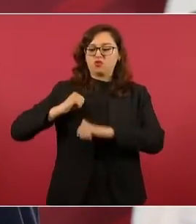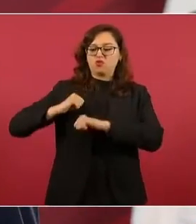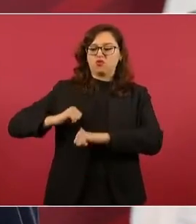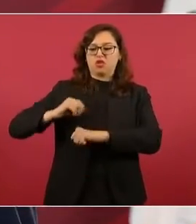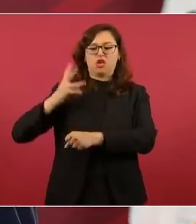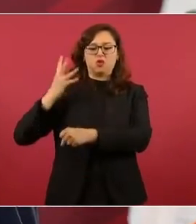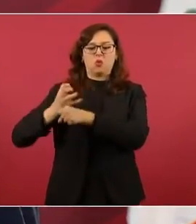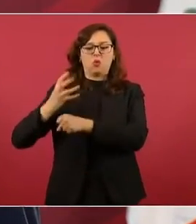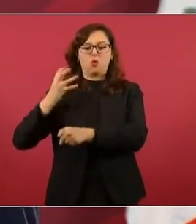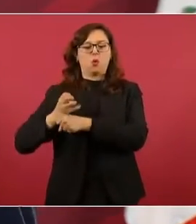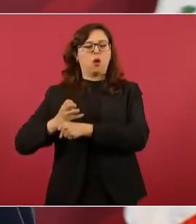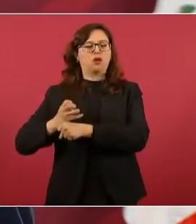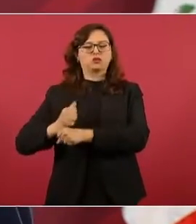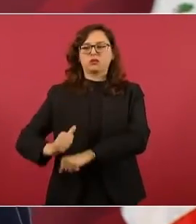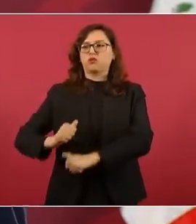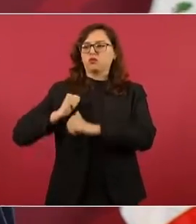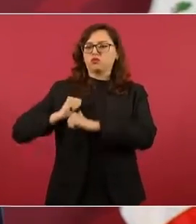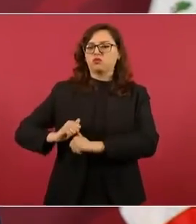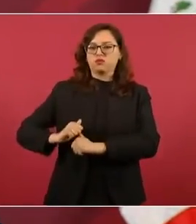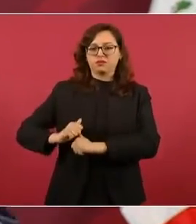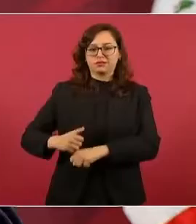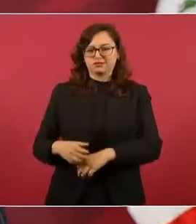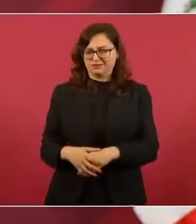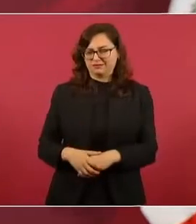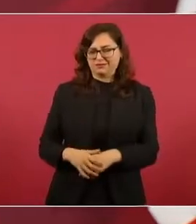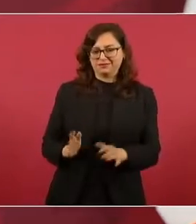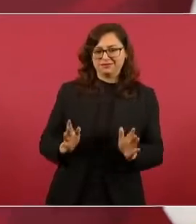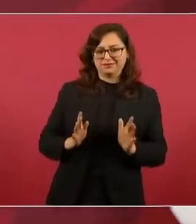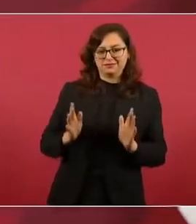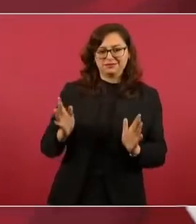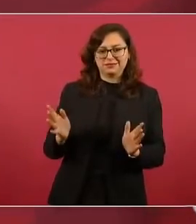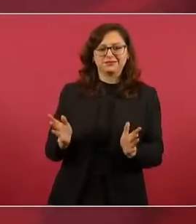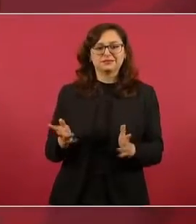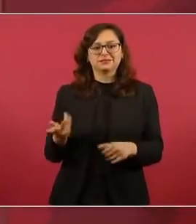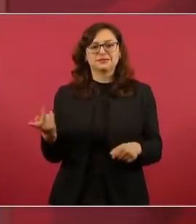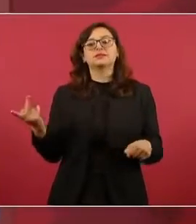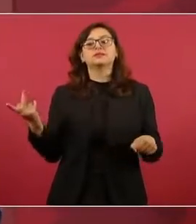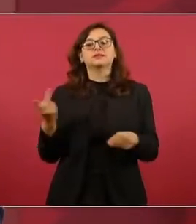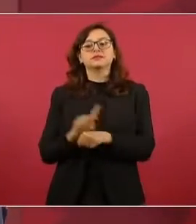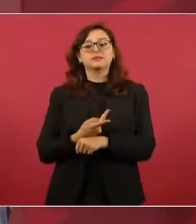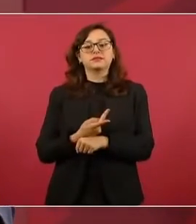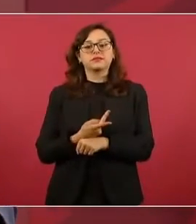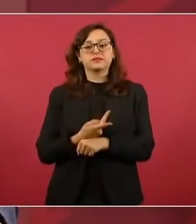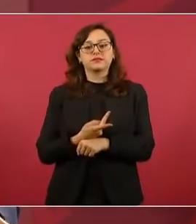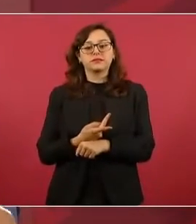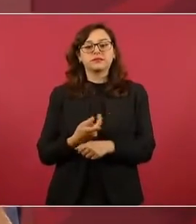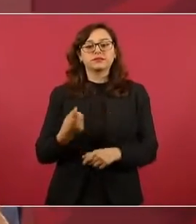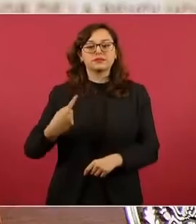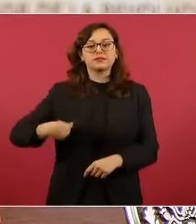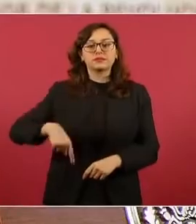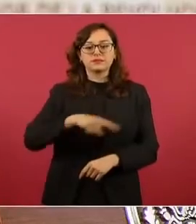Lo que pasa que, ya lo hemos dicho varias veces, las redes